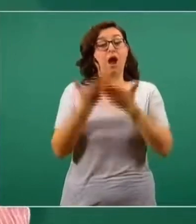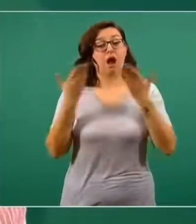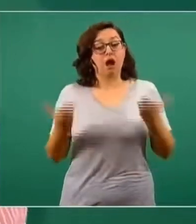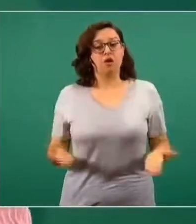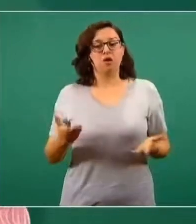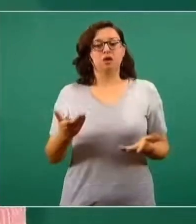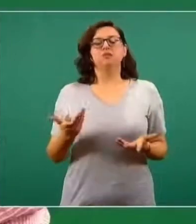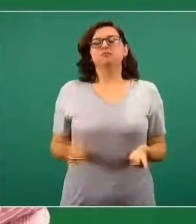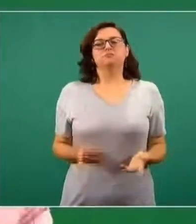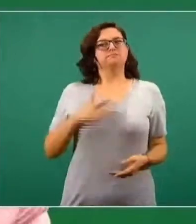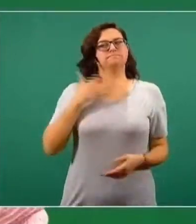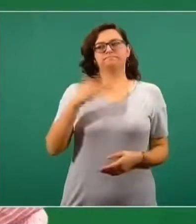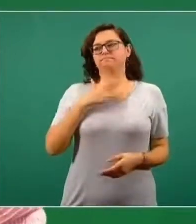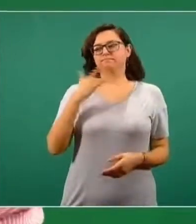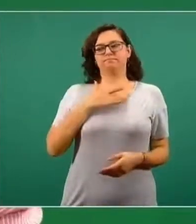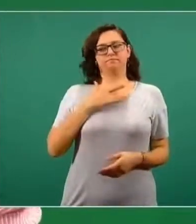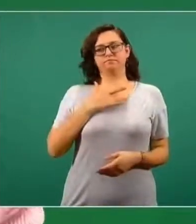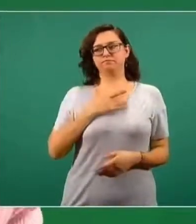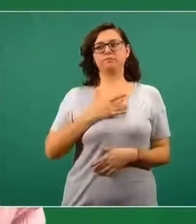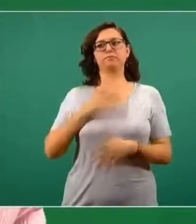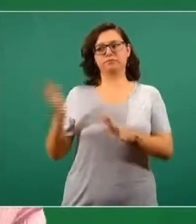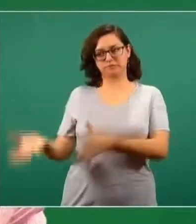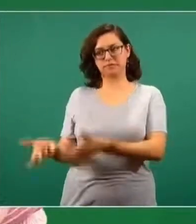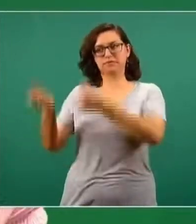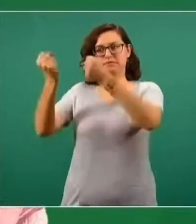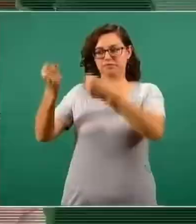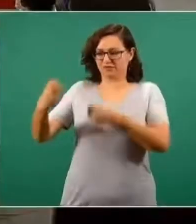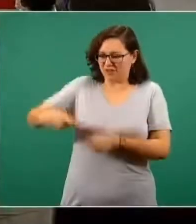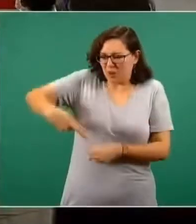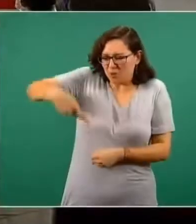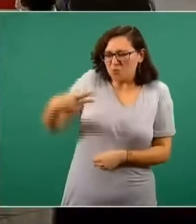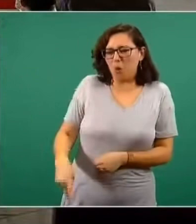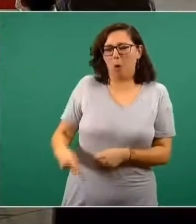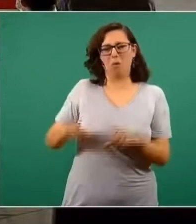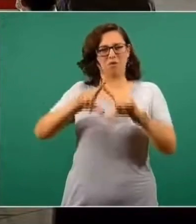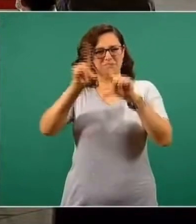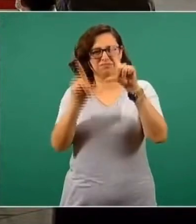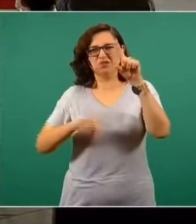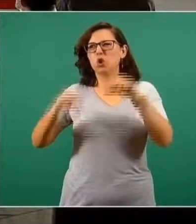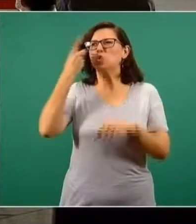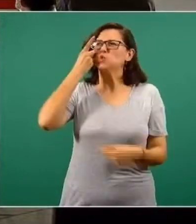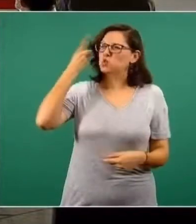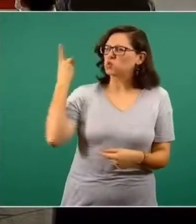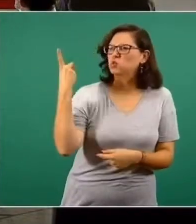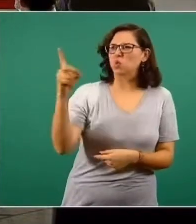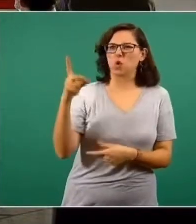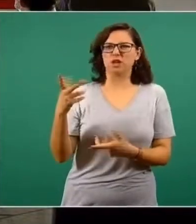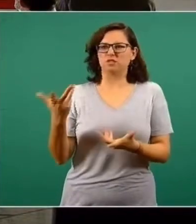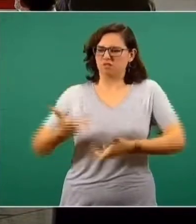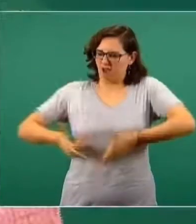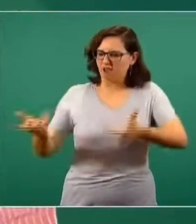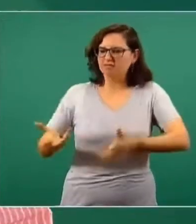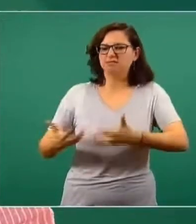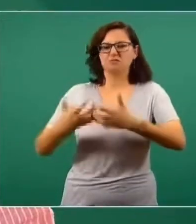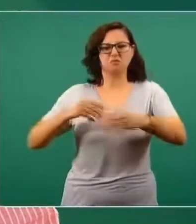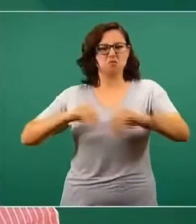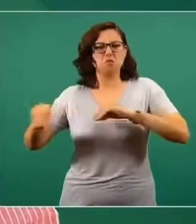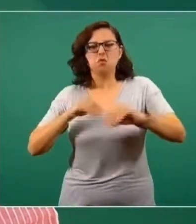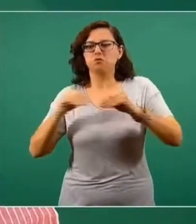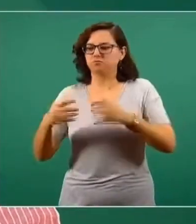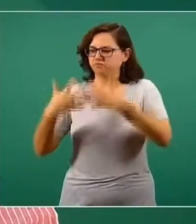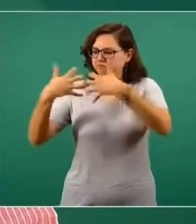nacional, cuyo dueño es el país, el Estado mexicano, que tenga la capacidad de fabricar lo que